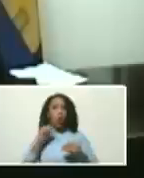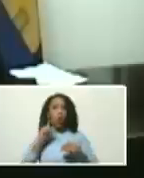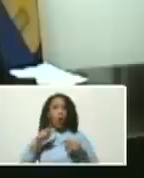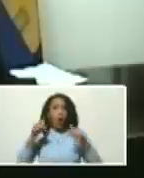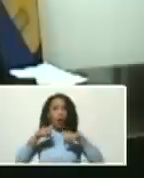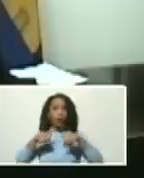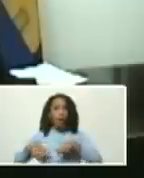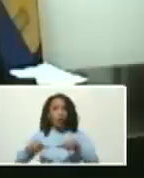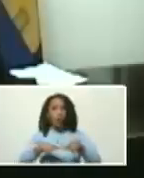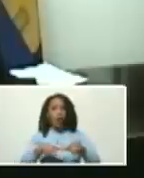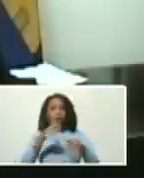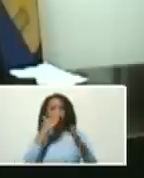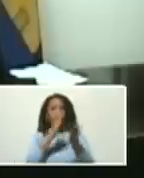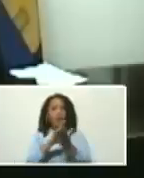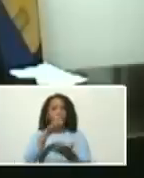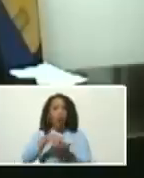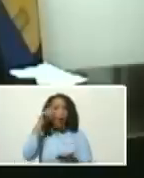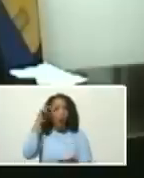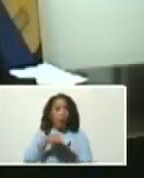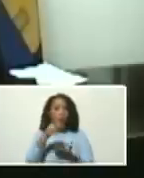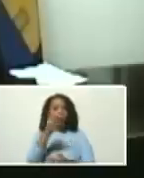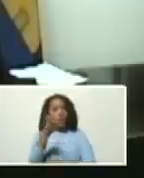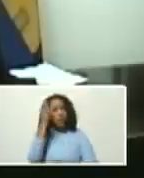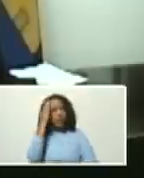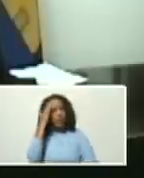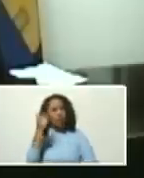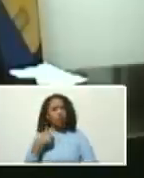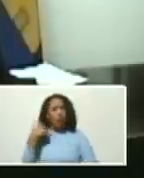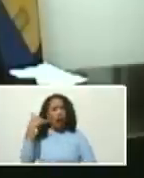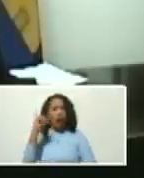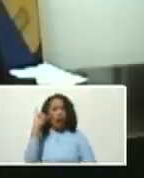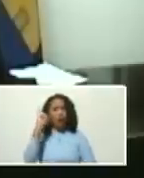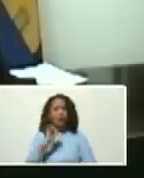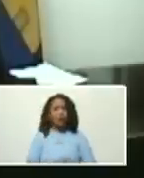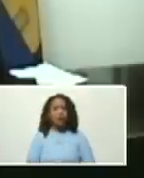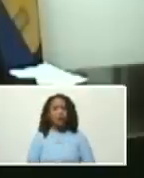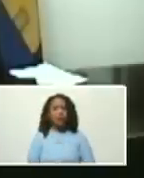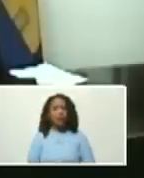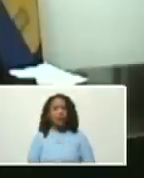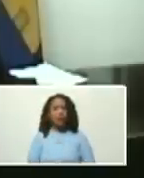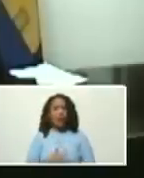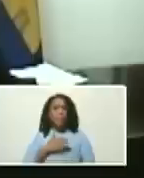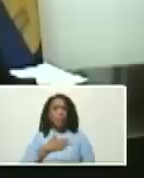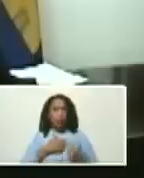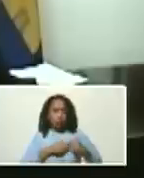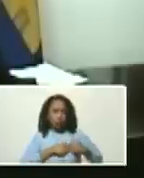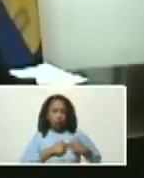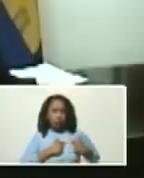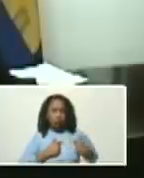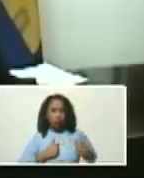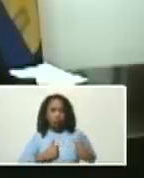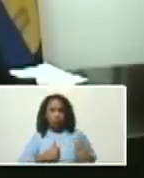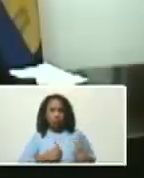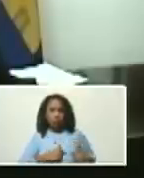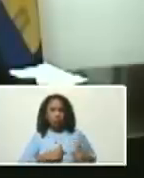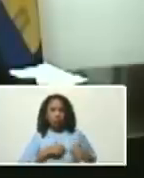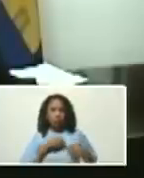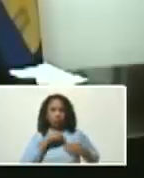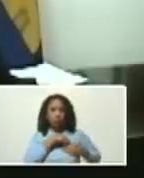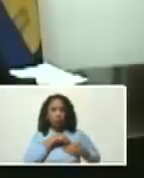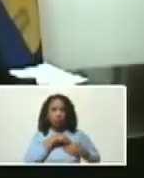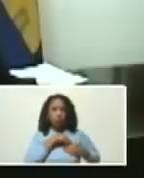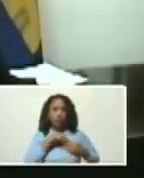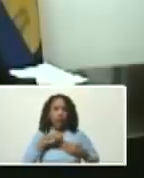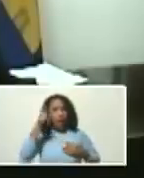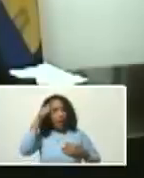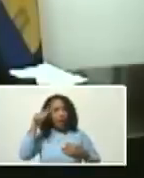costera del estado Carabobo bueno usted sabe que yo tengo mi corazón en la ciudad de Puerto